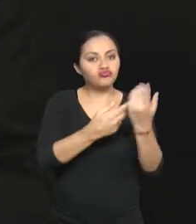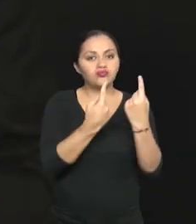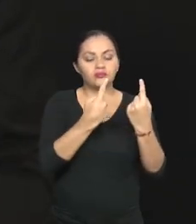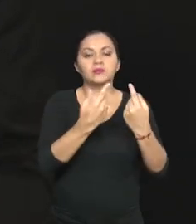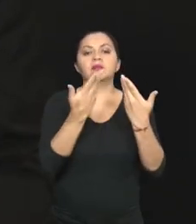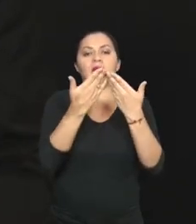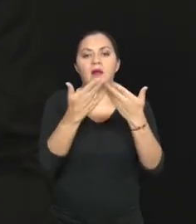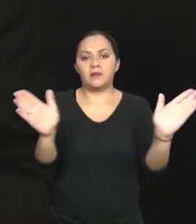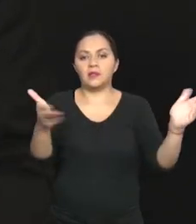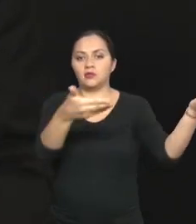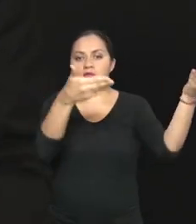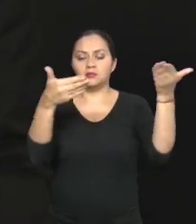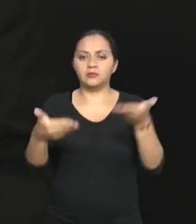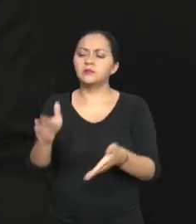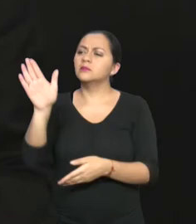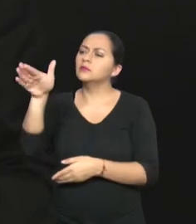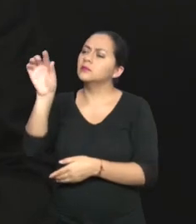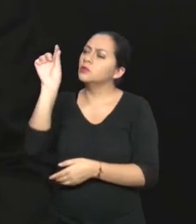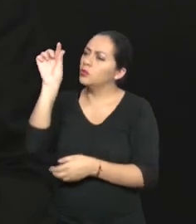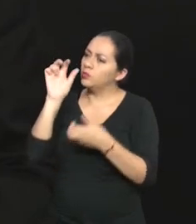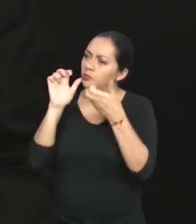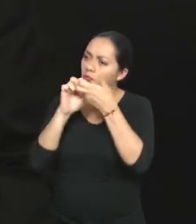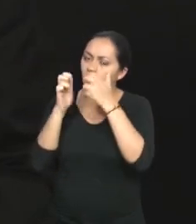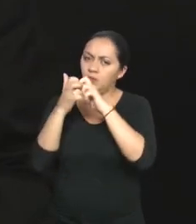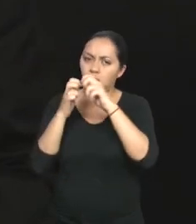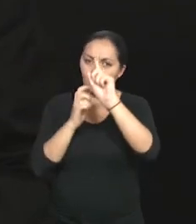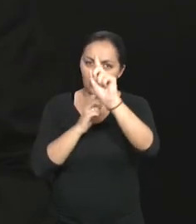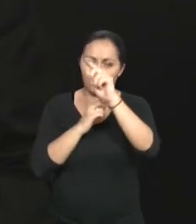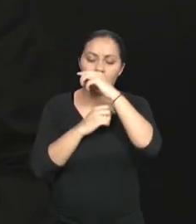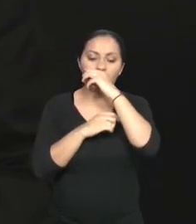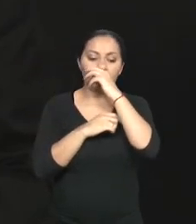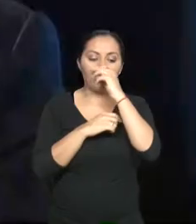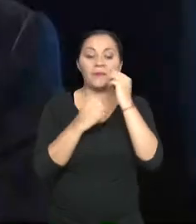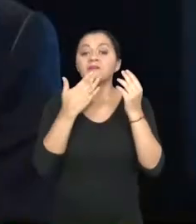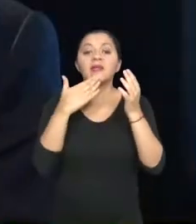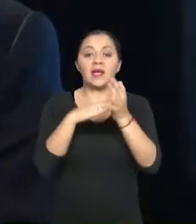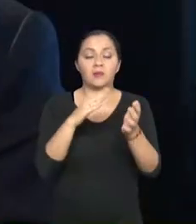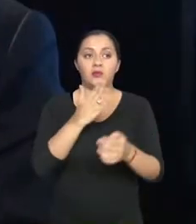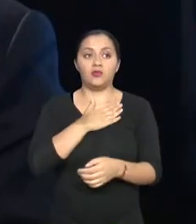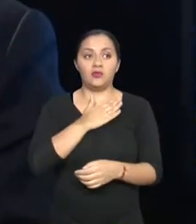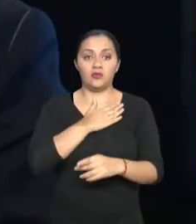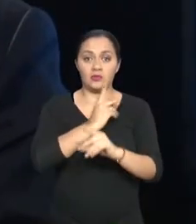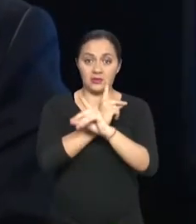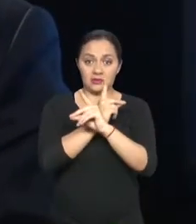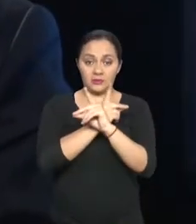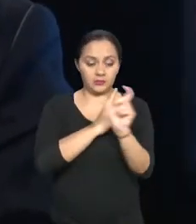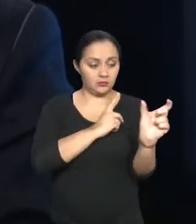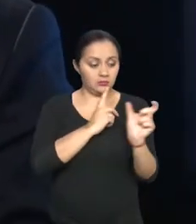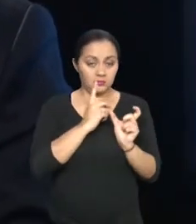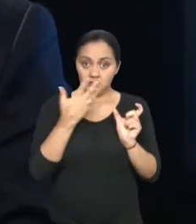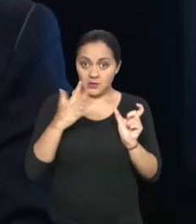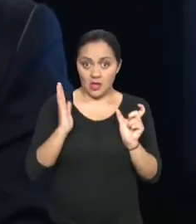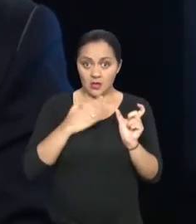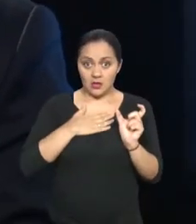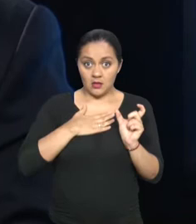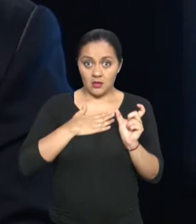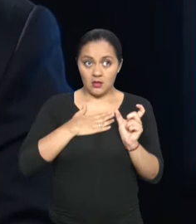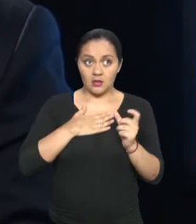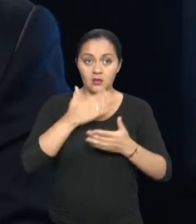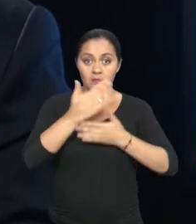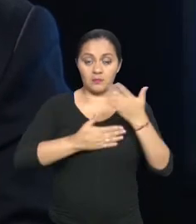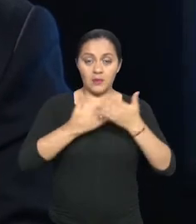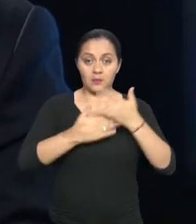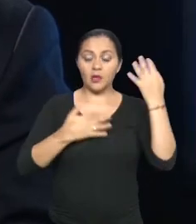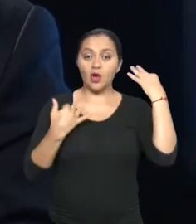el SENAE. Pero ahí veo un problema. Cuando yo hago mi acreditación de la discapacidad, mis documentos